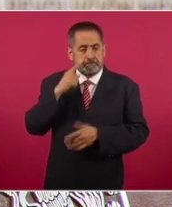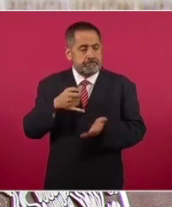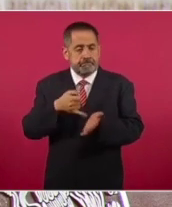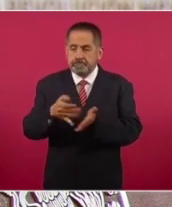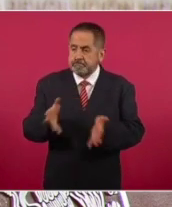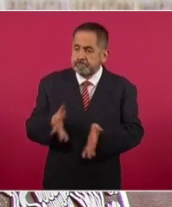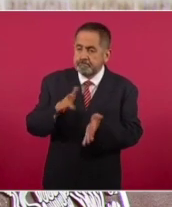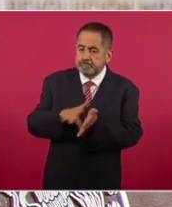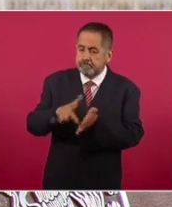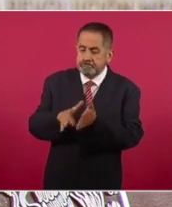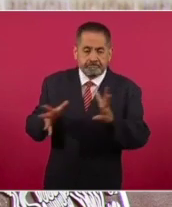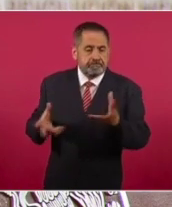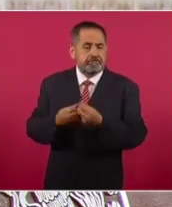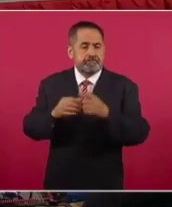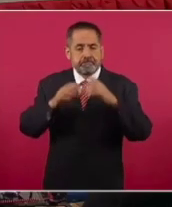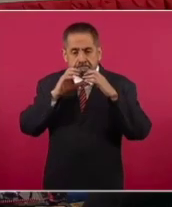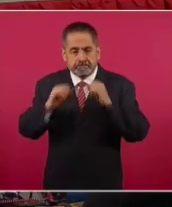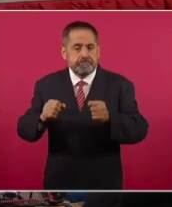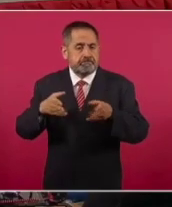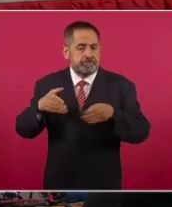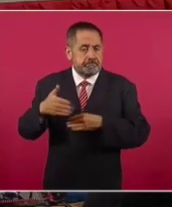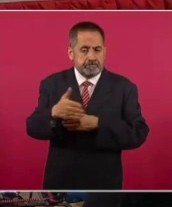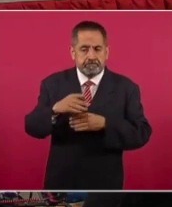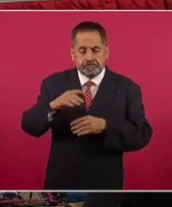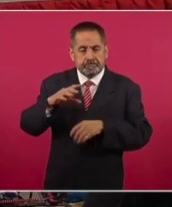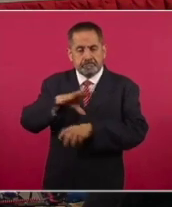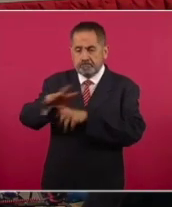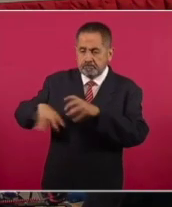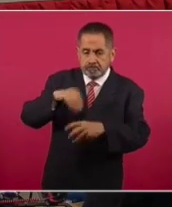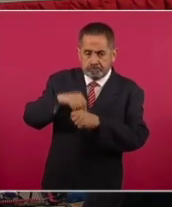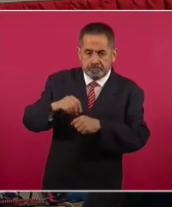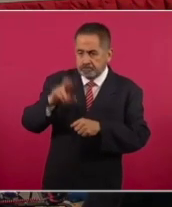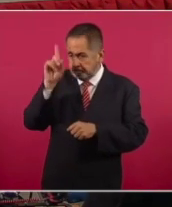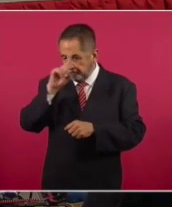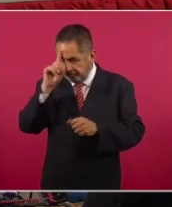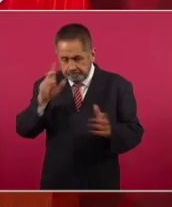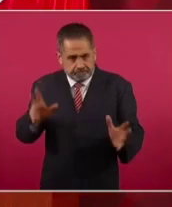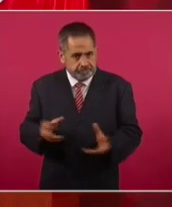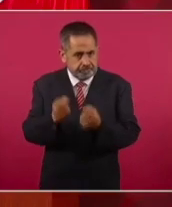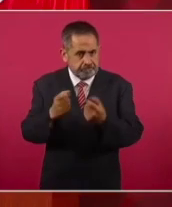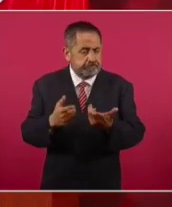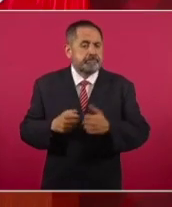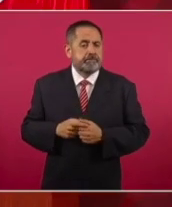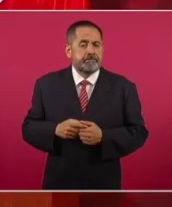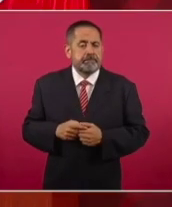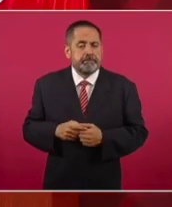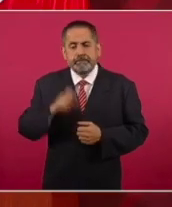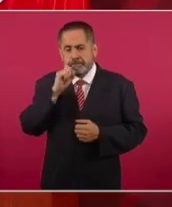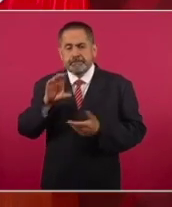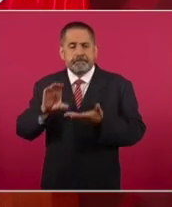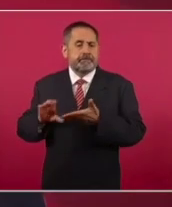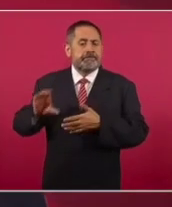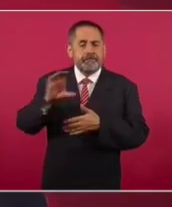agricultura, ganadería, pesca y acuacultura. Además de este paquete está el subsidio